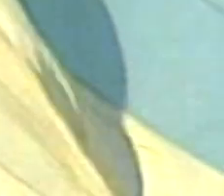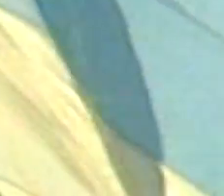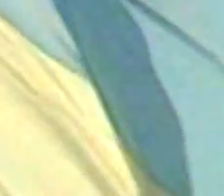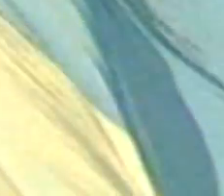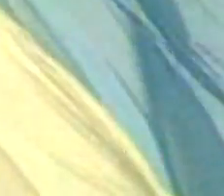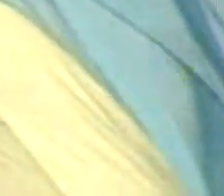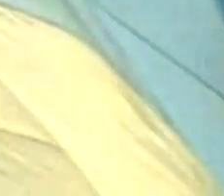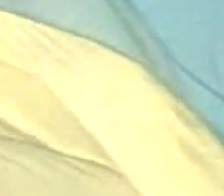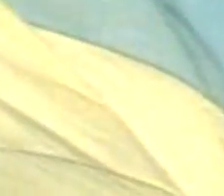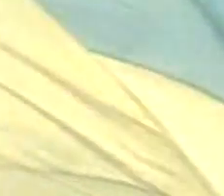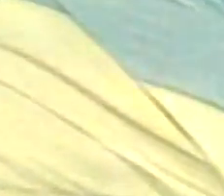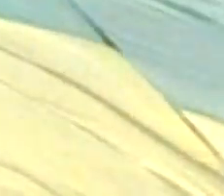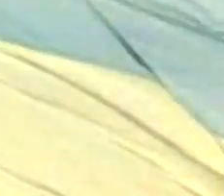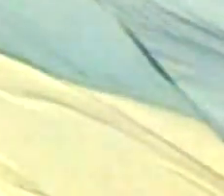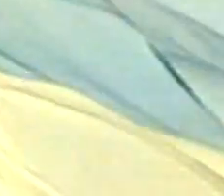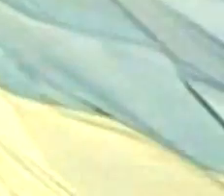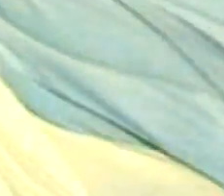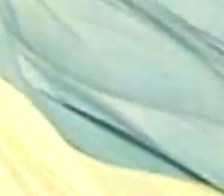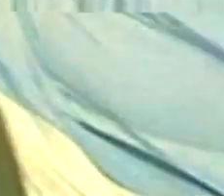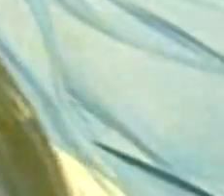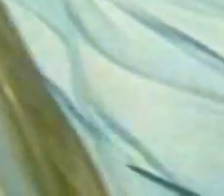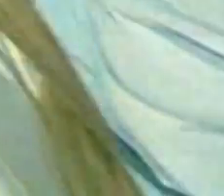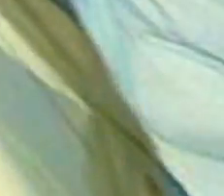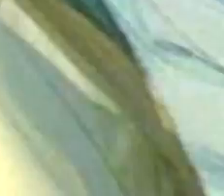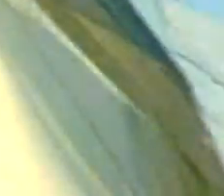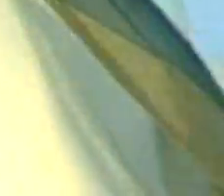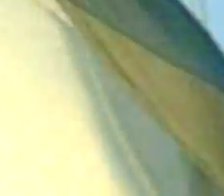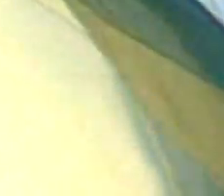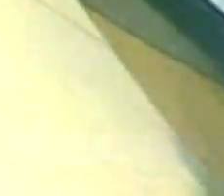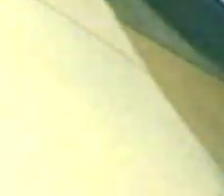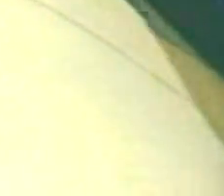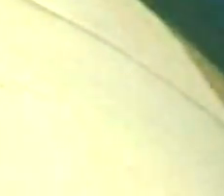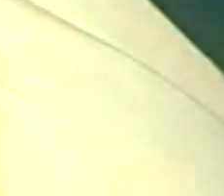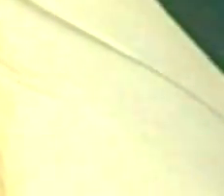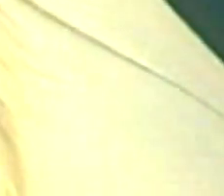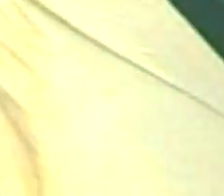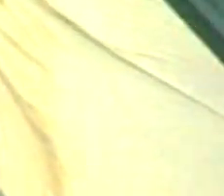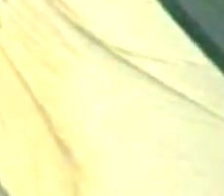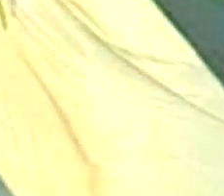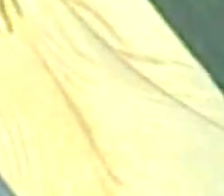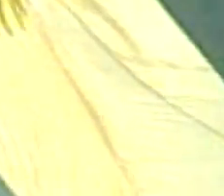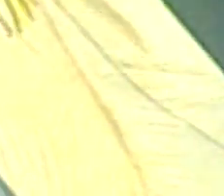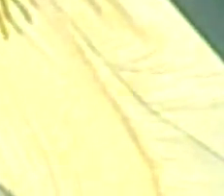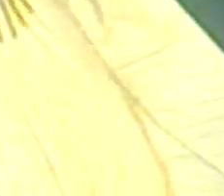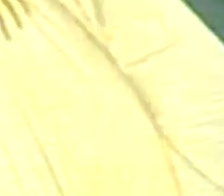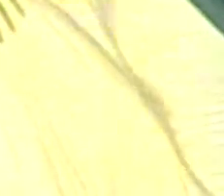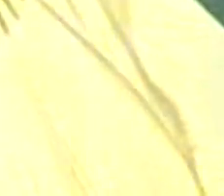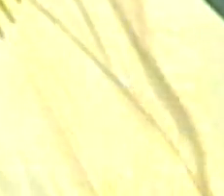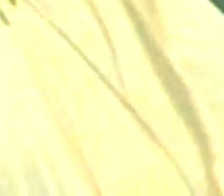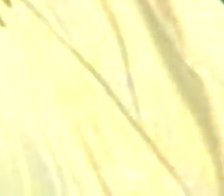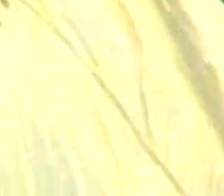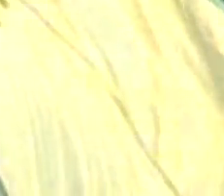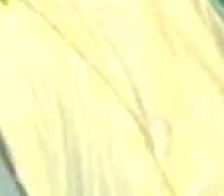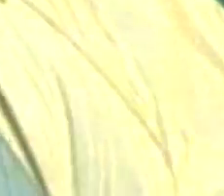...con motivo de la inauguración de la exposición Tecnópolis, Ciencia, Tecnología y Arte, en el marco de la